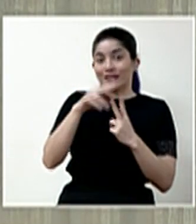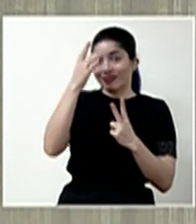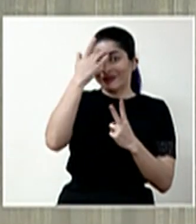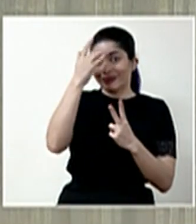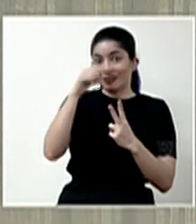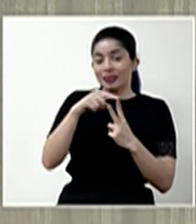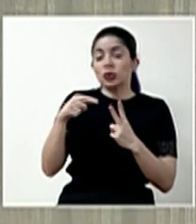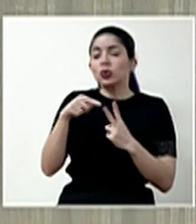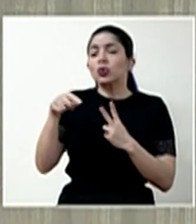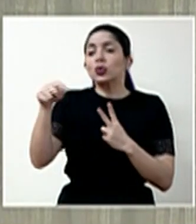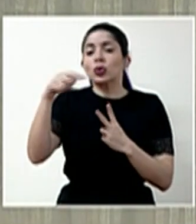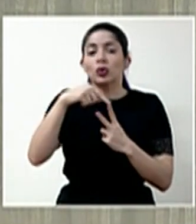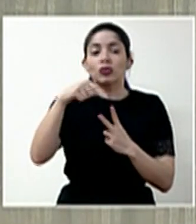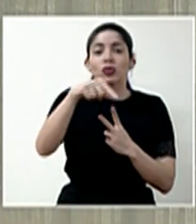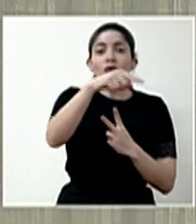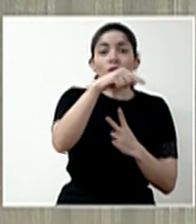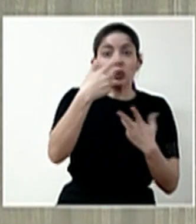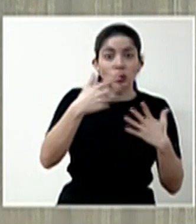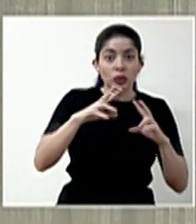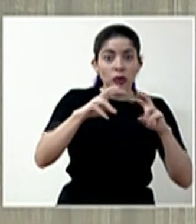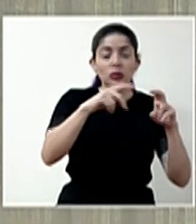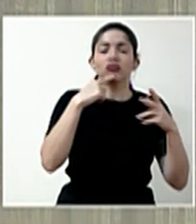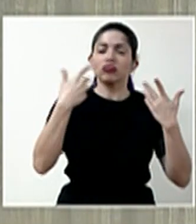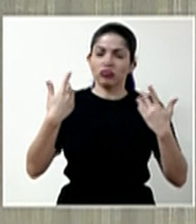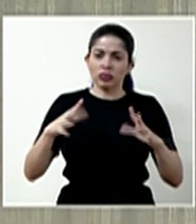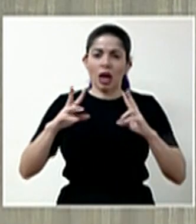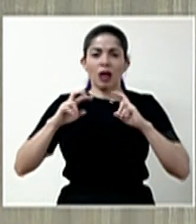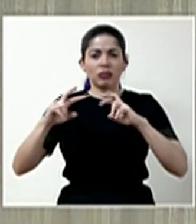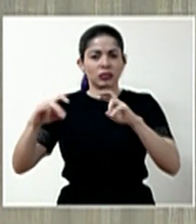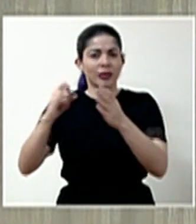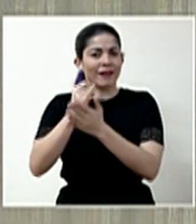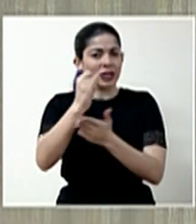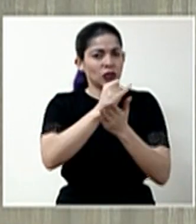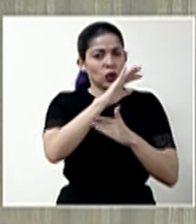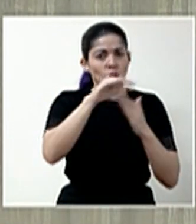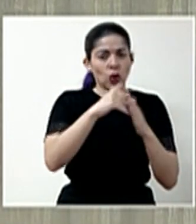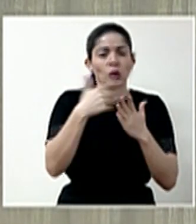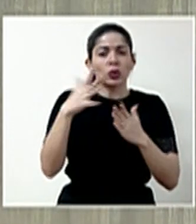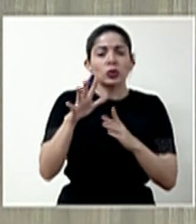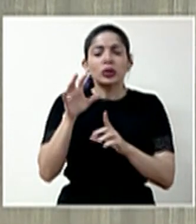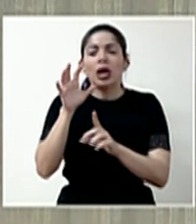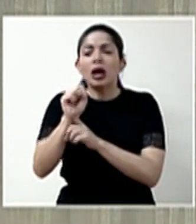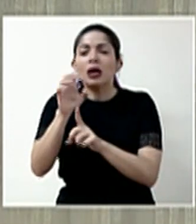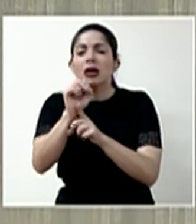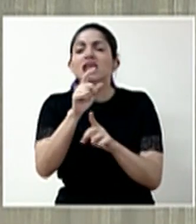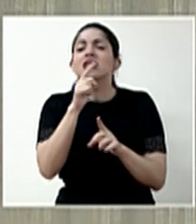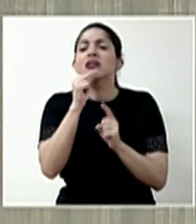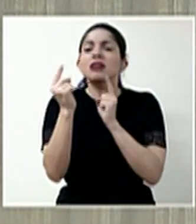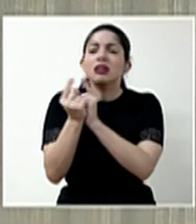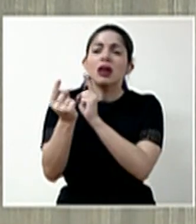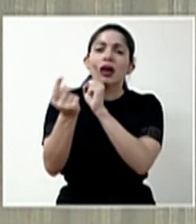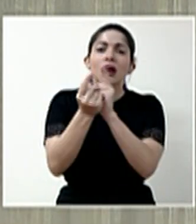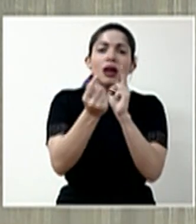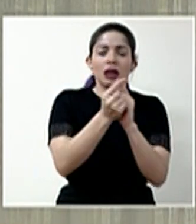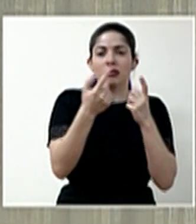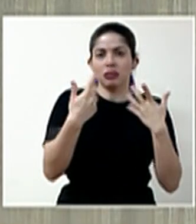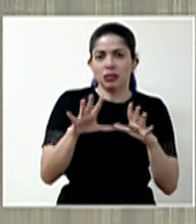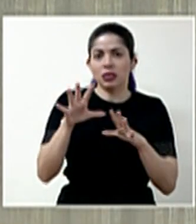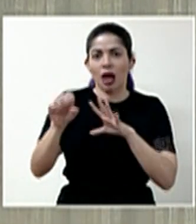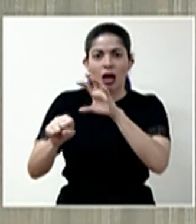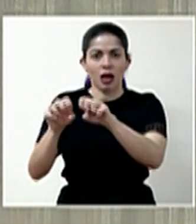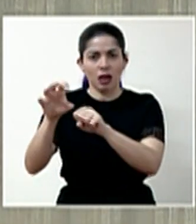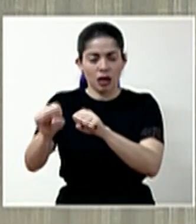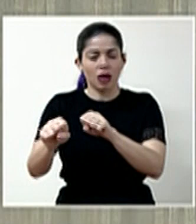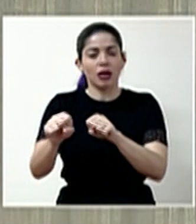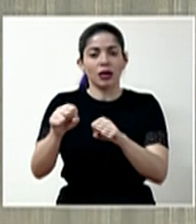indiqué en el comunicado, ya se hizo toda la investigación y se identificaron todos los contactos cercanos que estuvieron